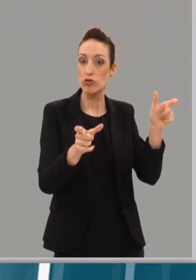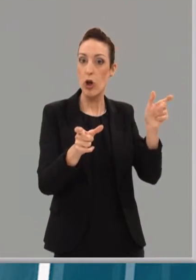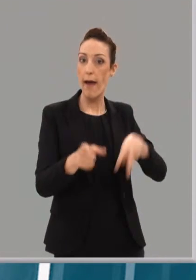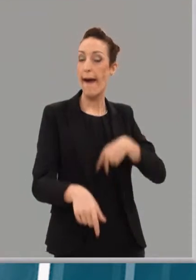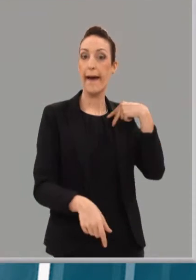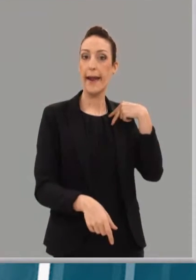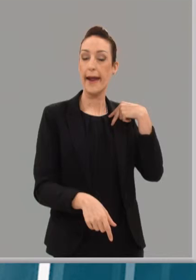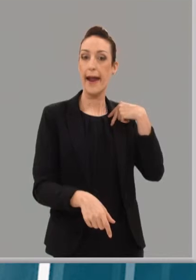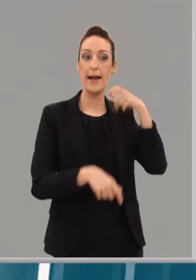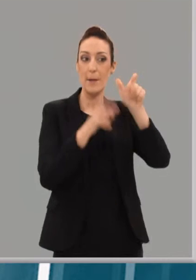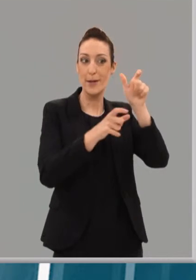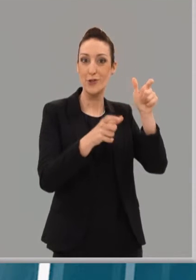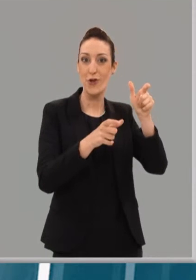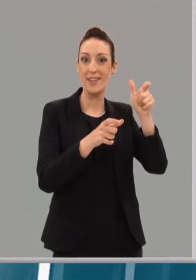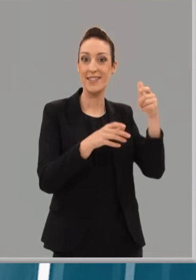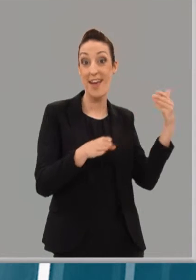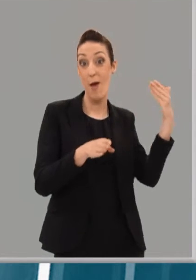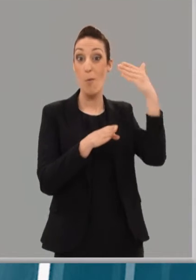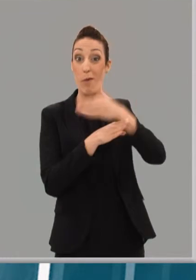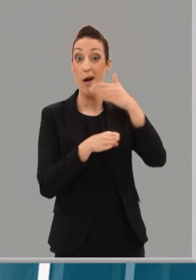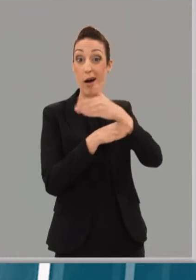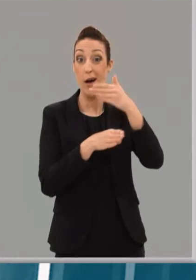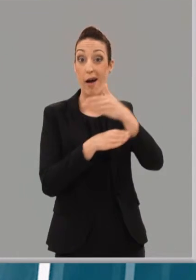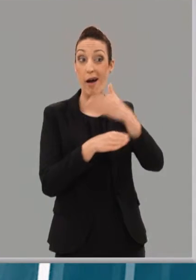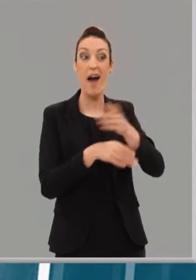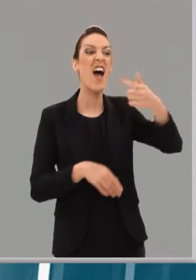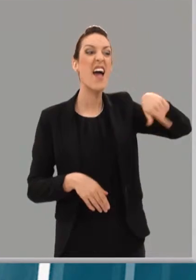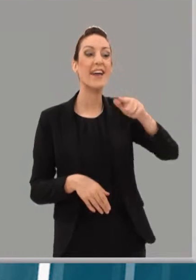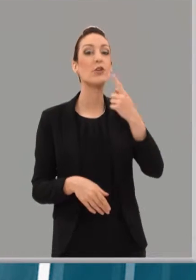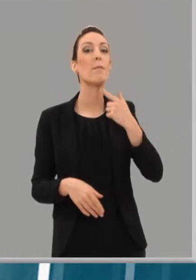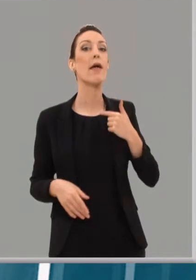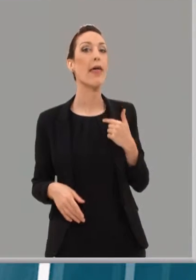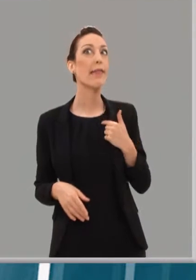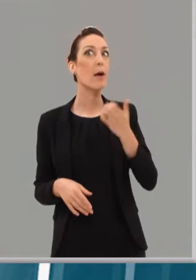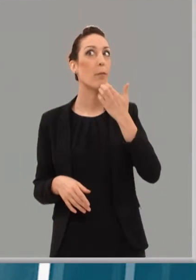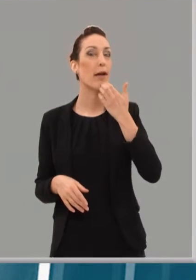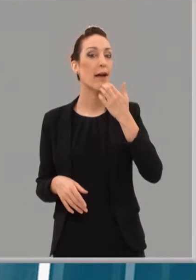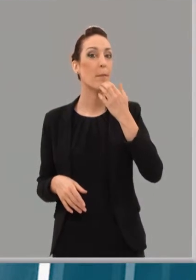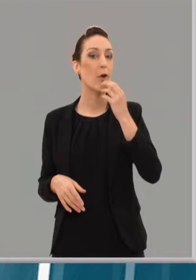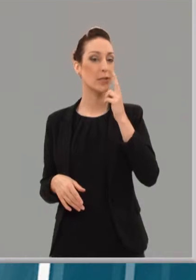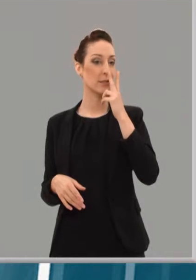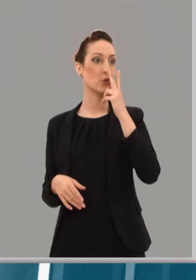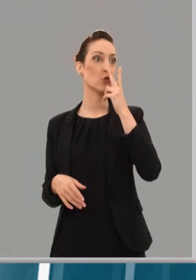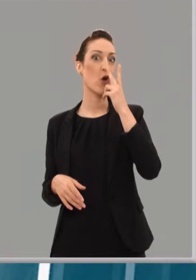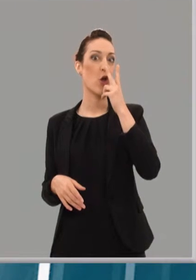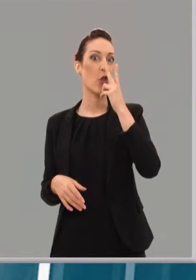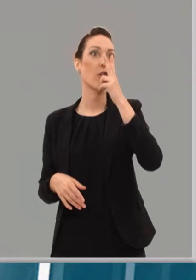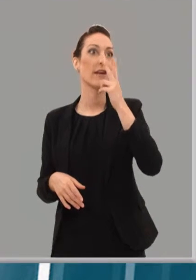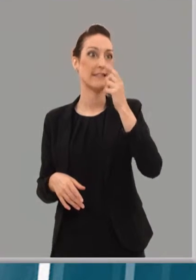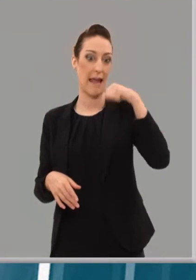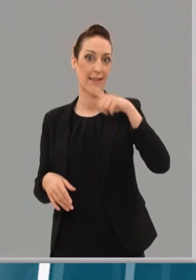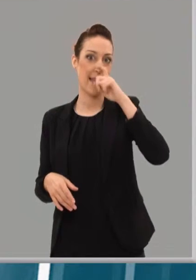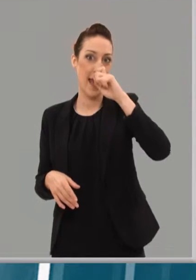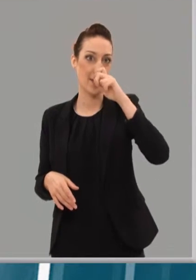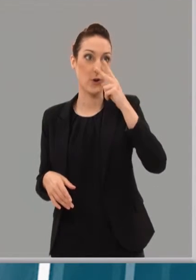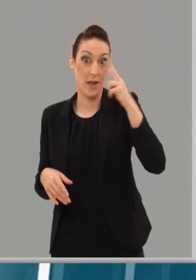y la gente que hace Actual, nos dijese un poquito cómo querían que conviviese por segundo año esa imagen. La imagen estaba